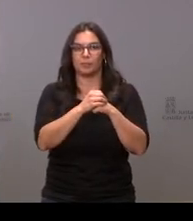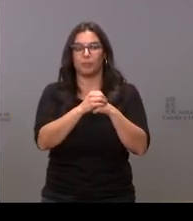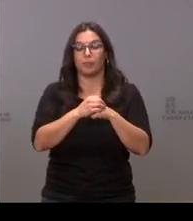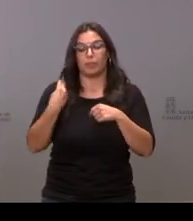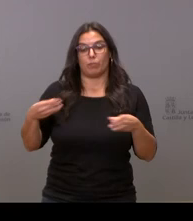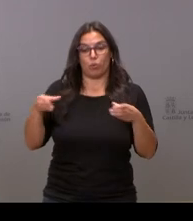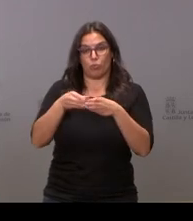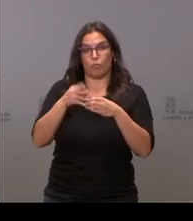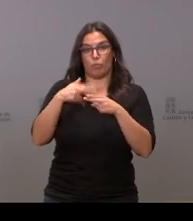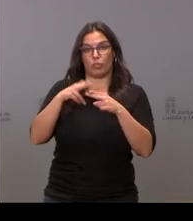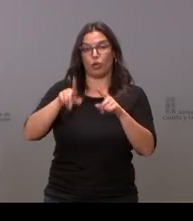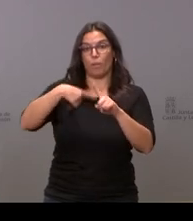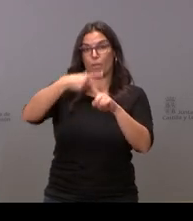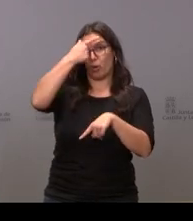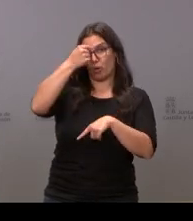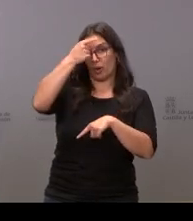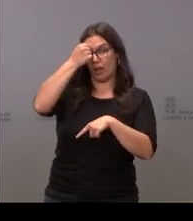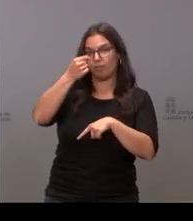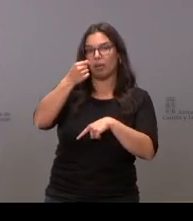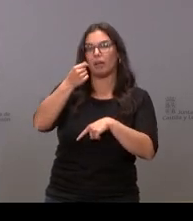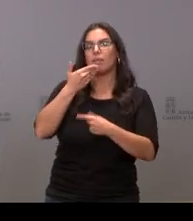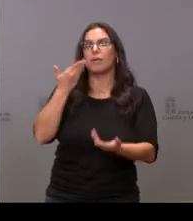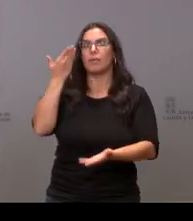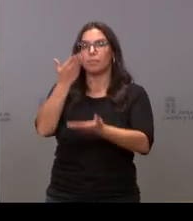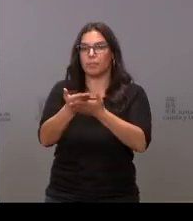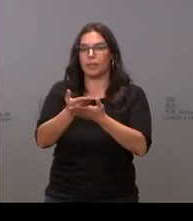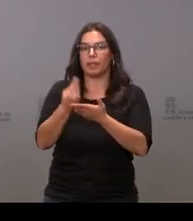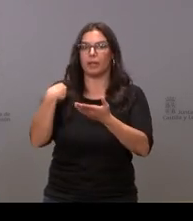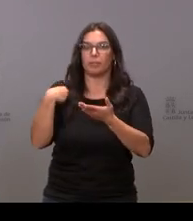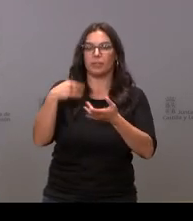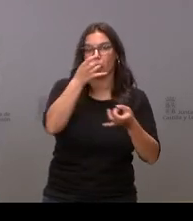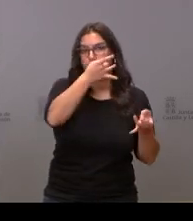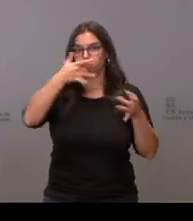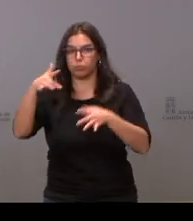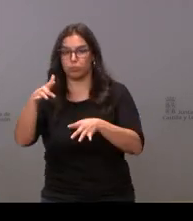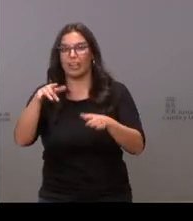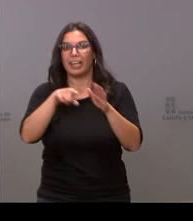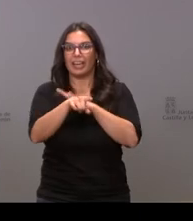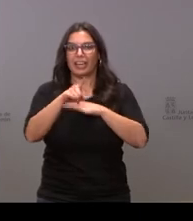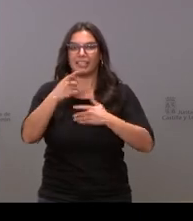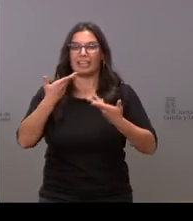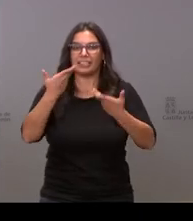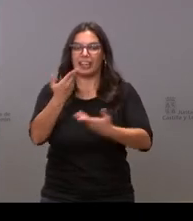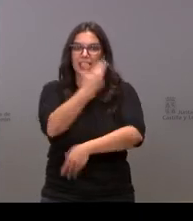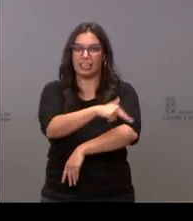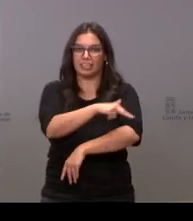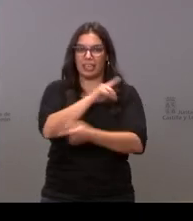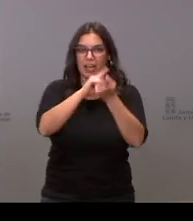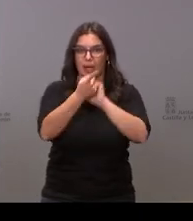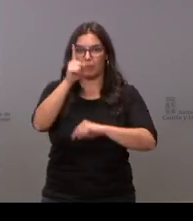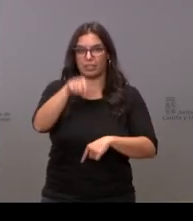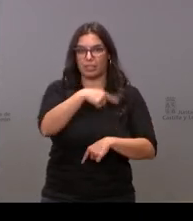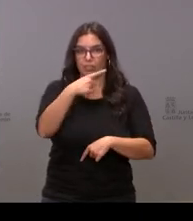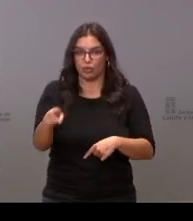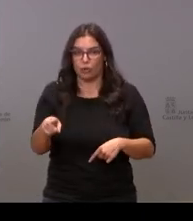Ávila se está trabajando en la sustitución de María Antonia Pedraza como gerente de asistencia sanitaria si es una decisión ya tomada y en todo caso cuáles serían las